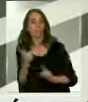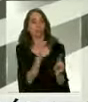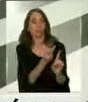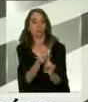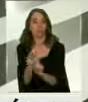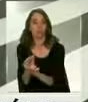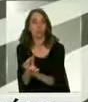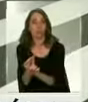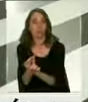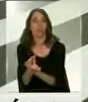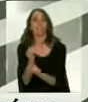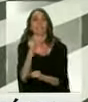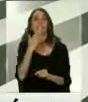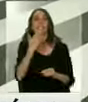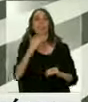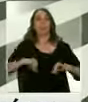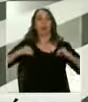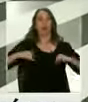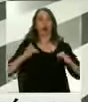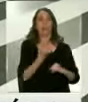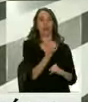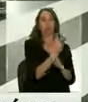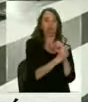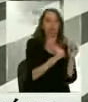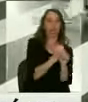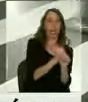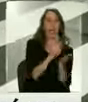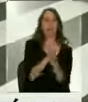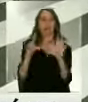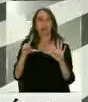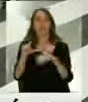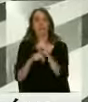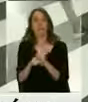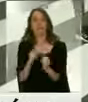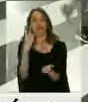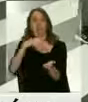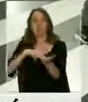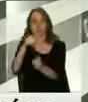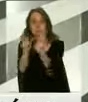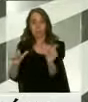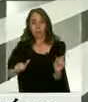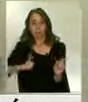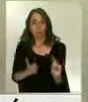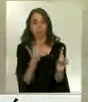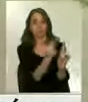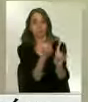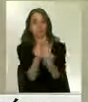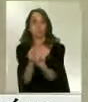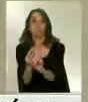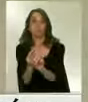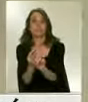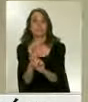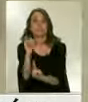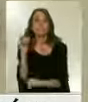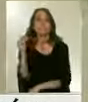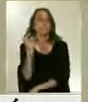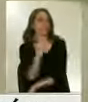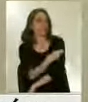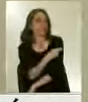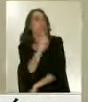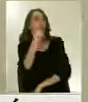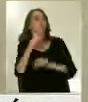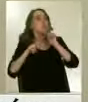dicho, con adolescentes. Entre 12 y 17 años, 3.000 de ellos van a recibir también y van a participar en un ensayo clínico